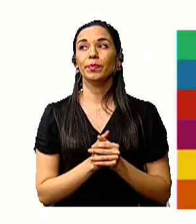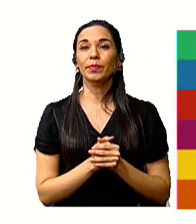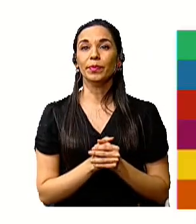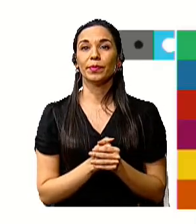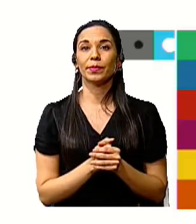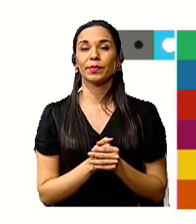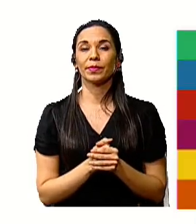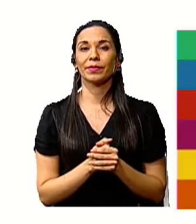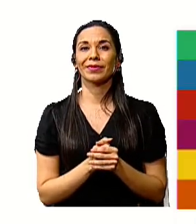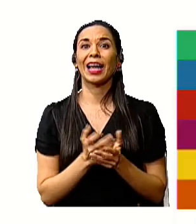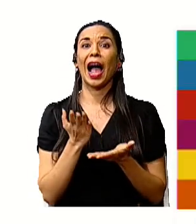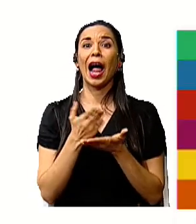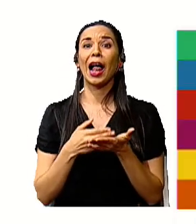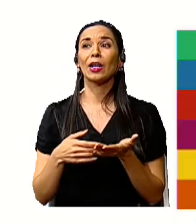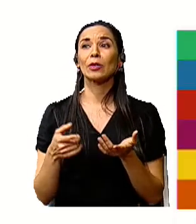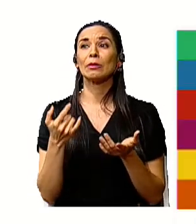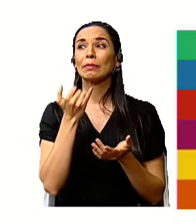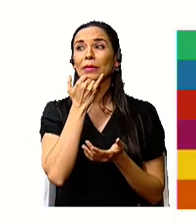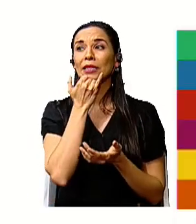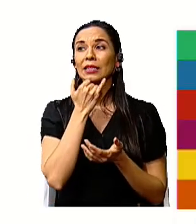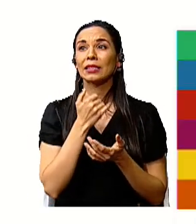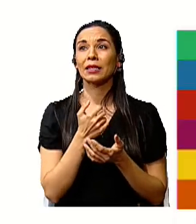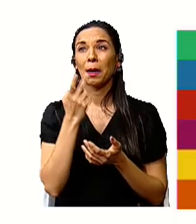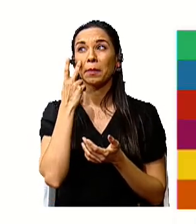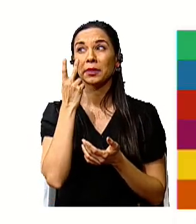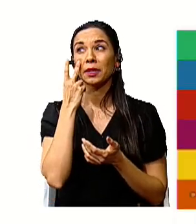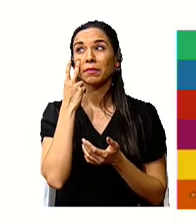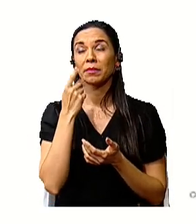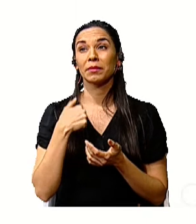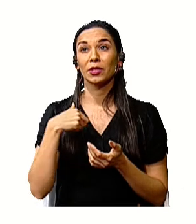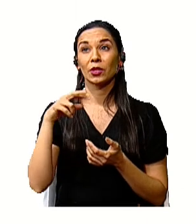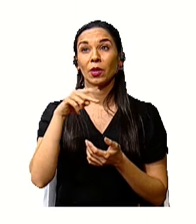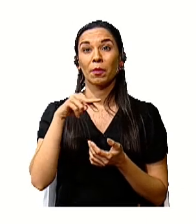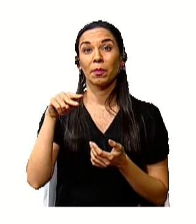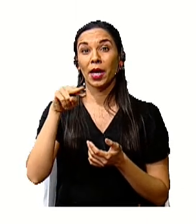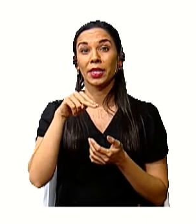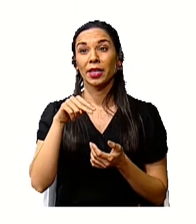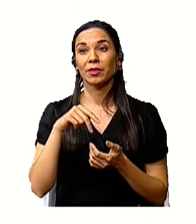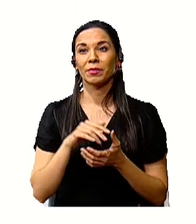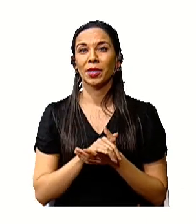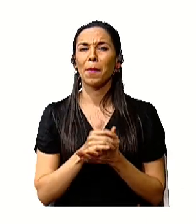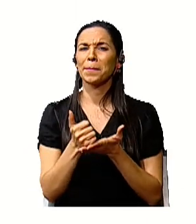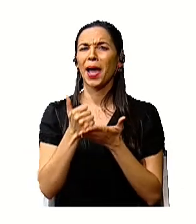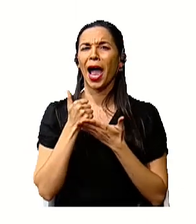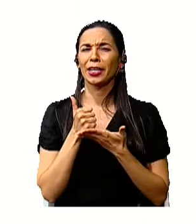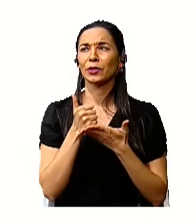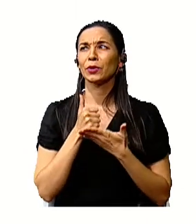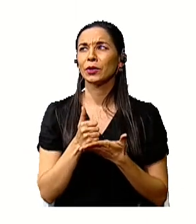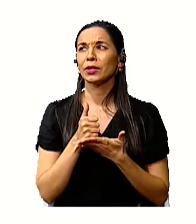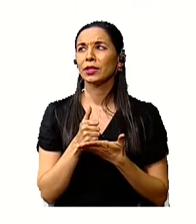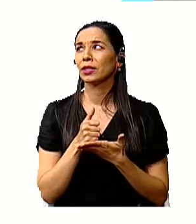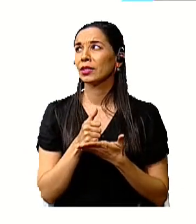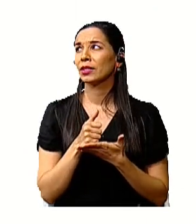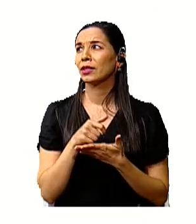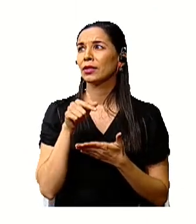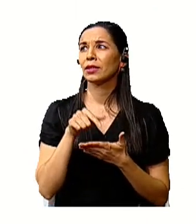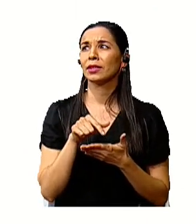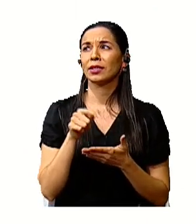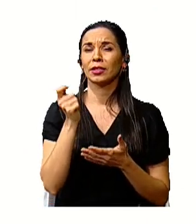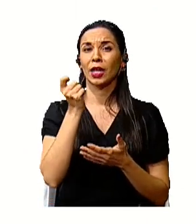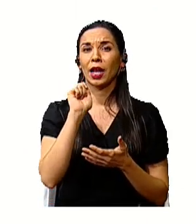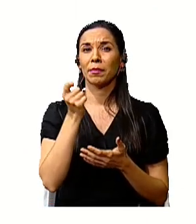Algo está pasando aquí. Vamos a ver si mis compañeros me ayudan, porque este